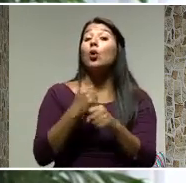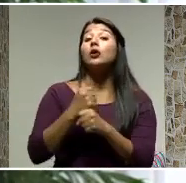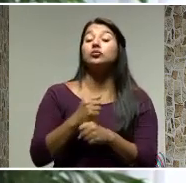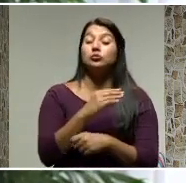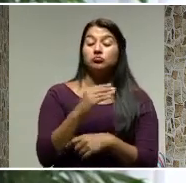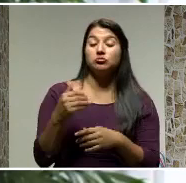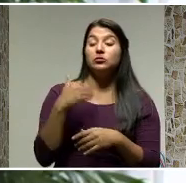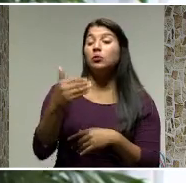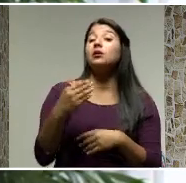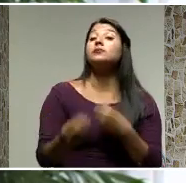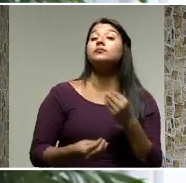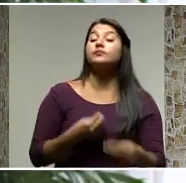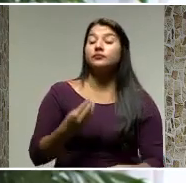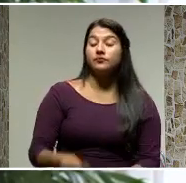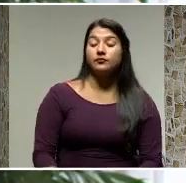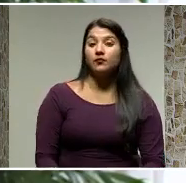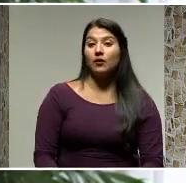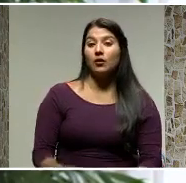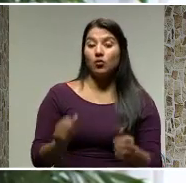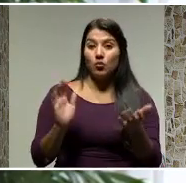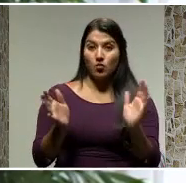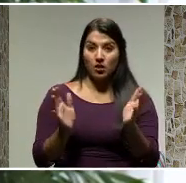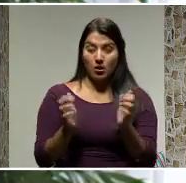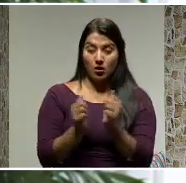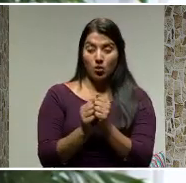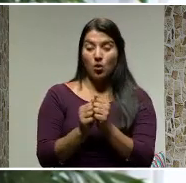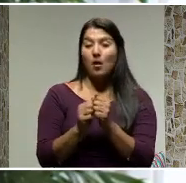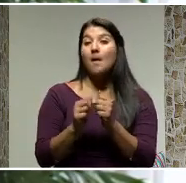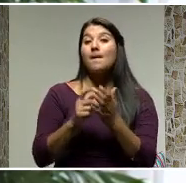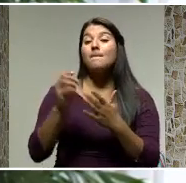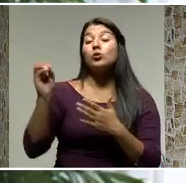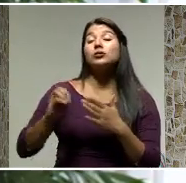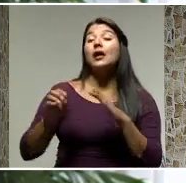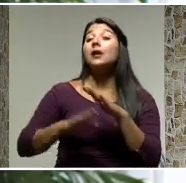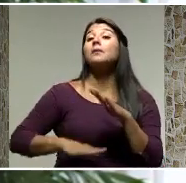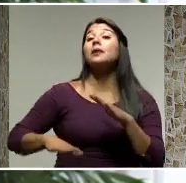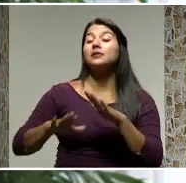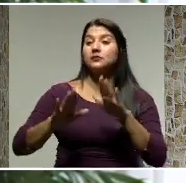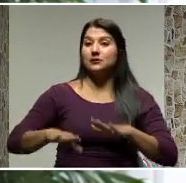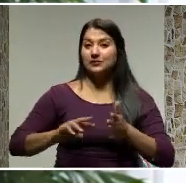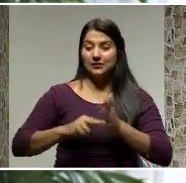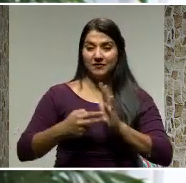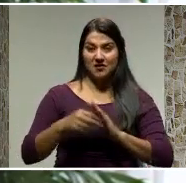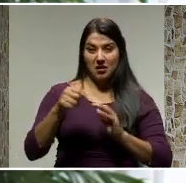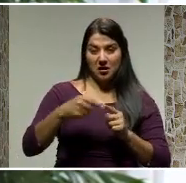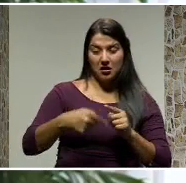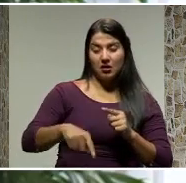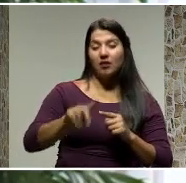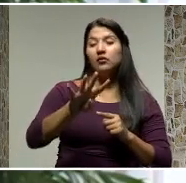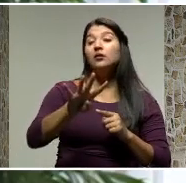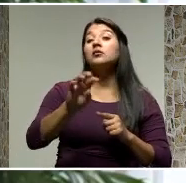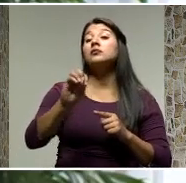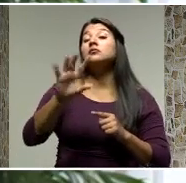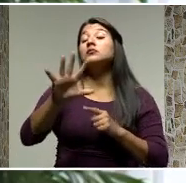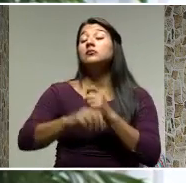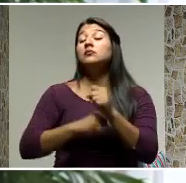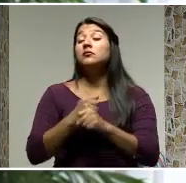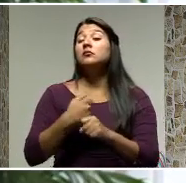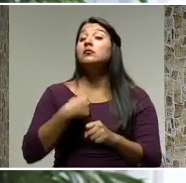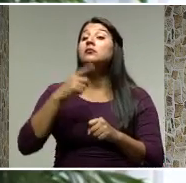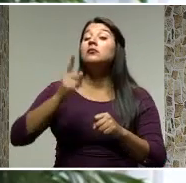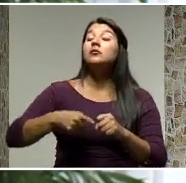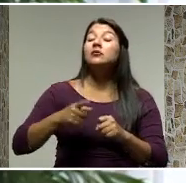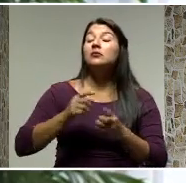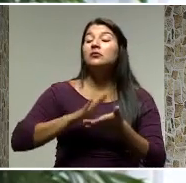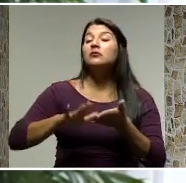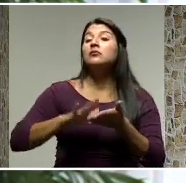una tasa variable en caso de colones con respecto a la tasa básica pasiva. Eso implicará que en 4 o 5 años voy a tener que pagar o desembolsar una